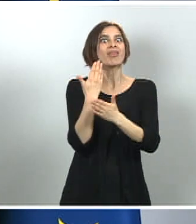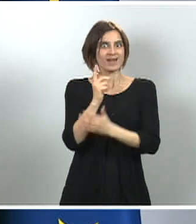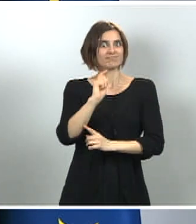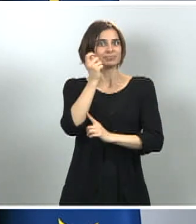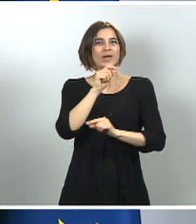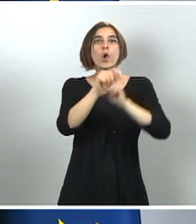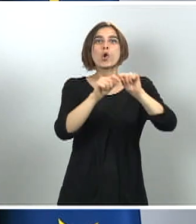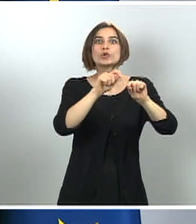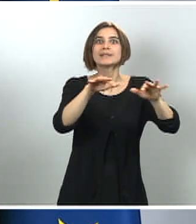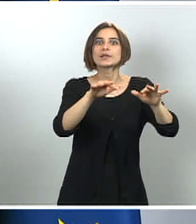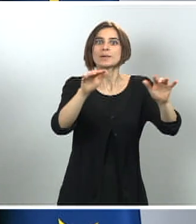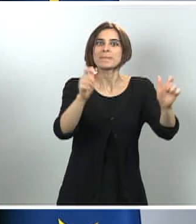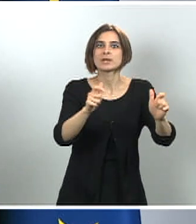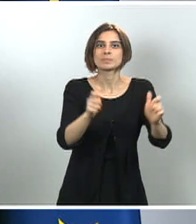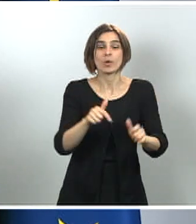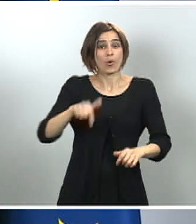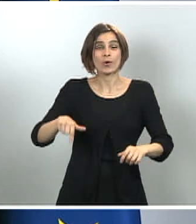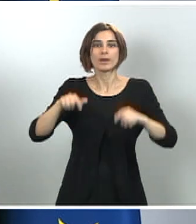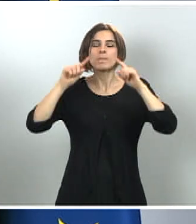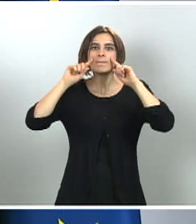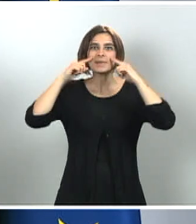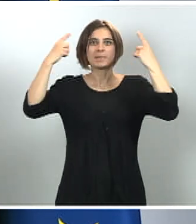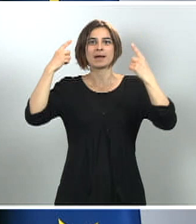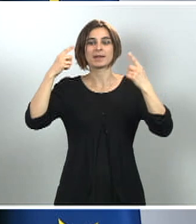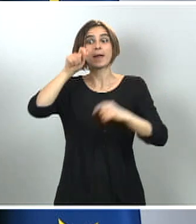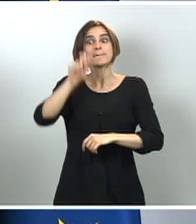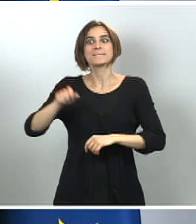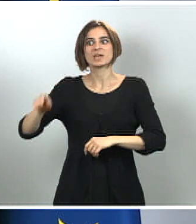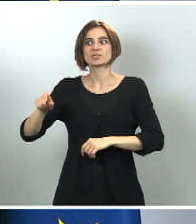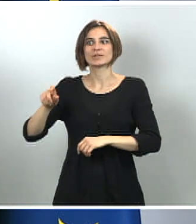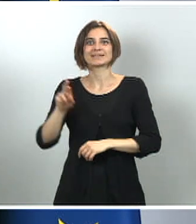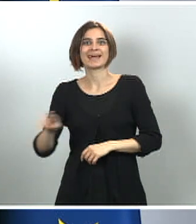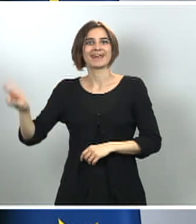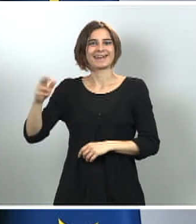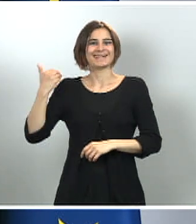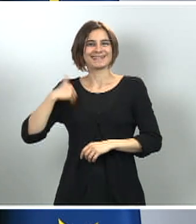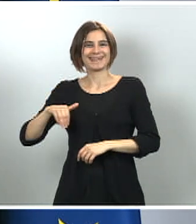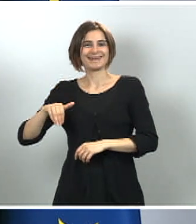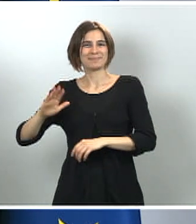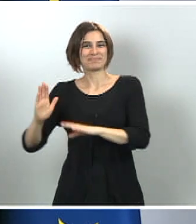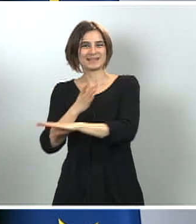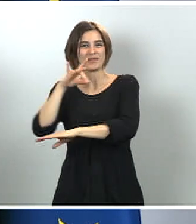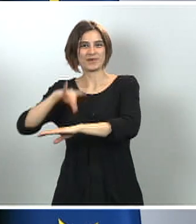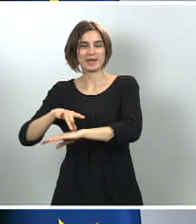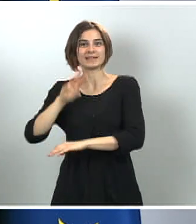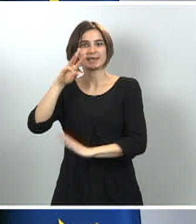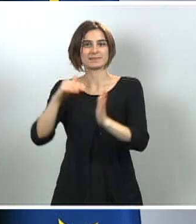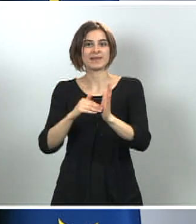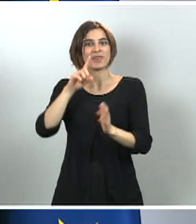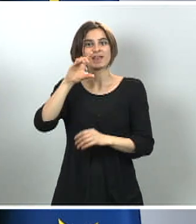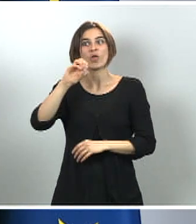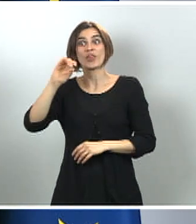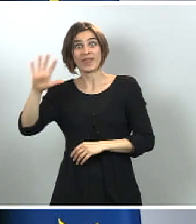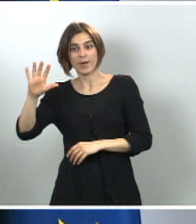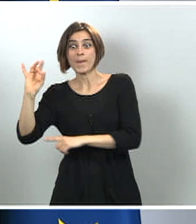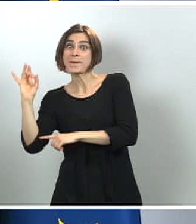primera vez el número de personas curadas en las últimas 24 horas, 3.105 personas, superan al número de personas